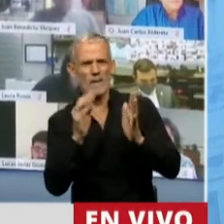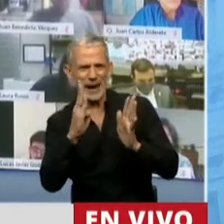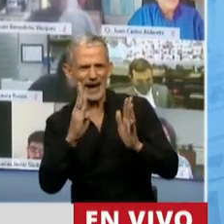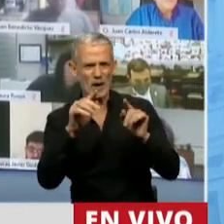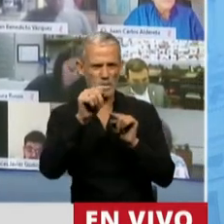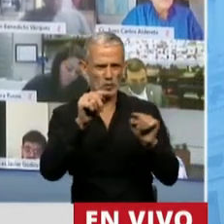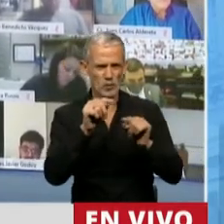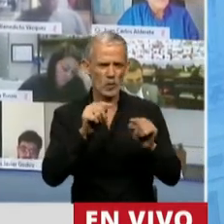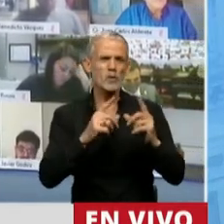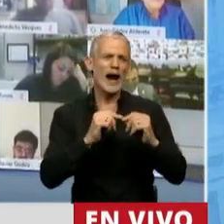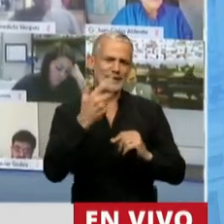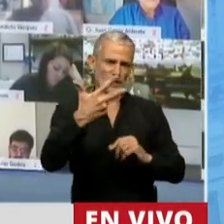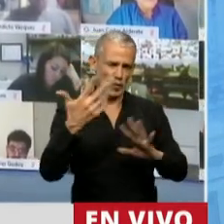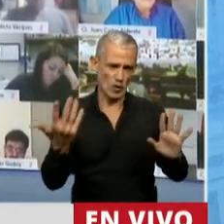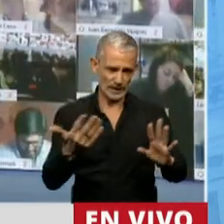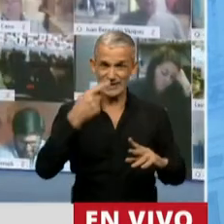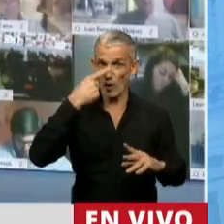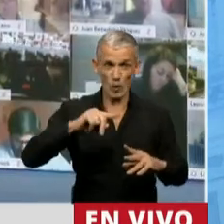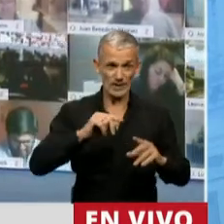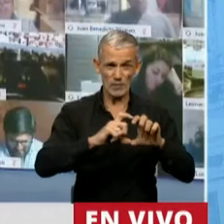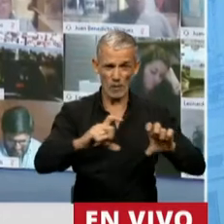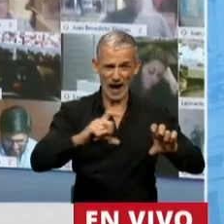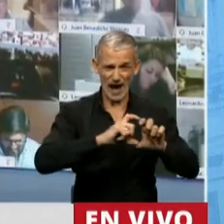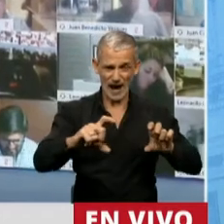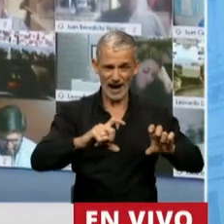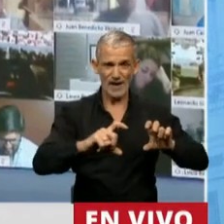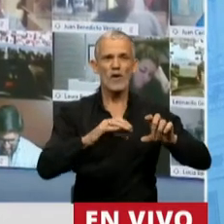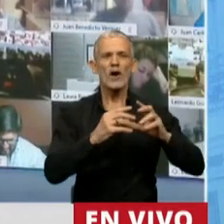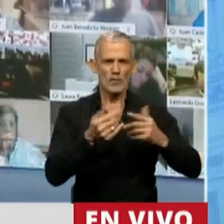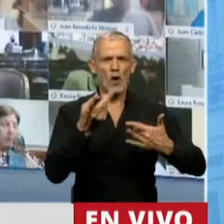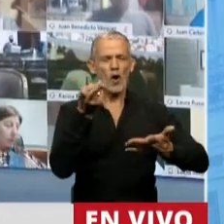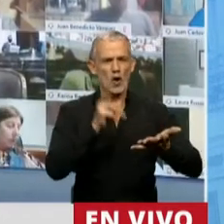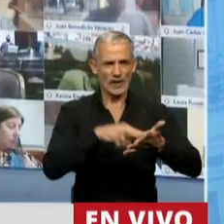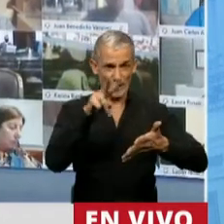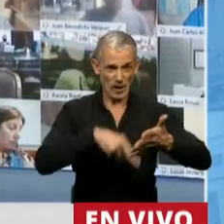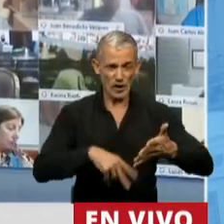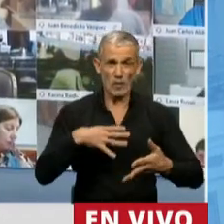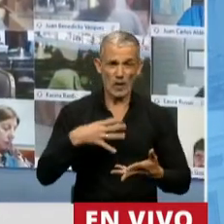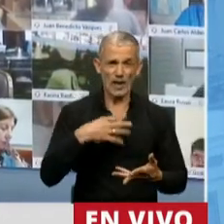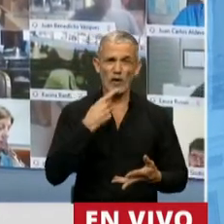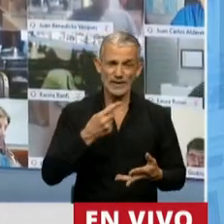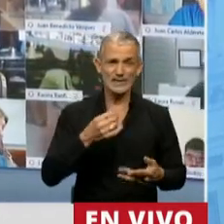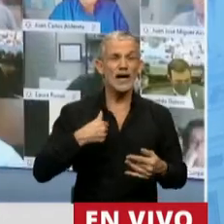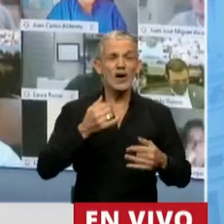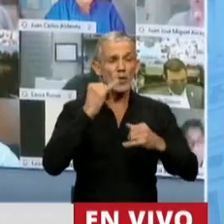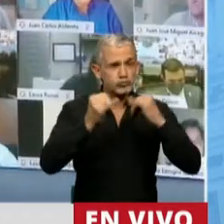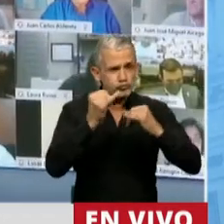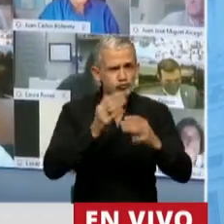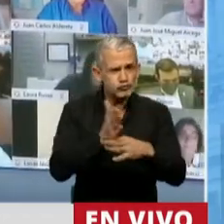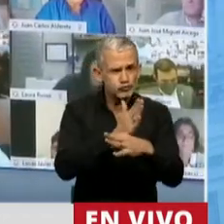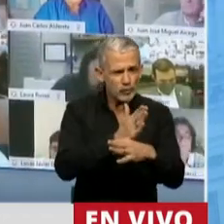B del artículo 3. Y es el último párrafo que vuelvo a leer por las dudas, que dice, lo expuesto